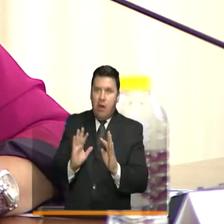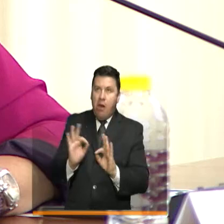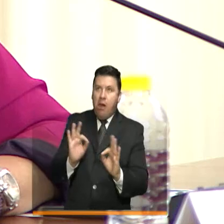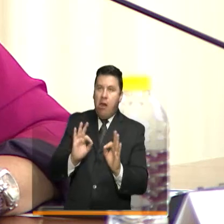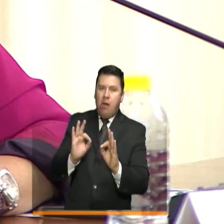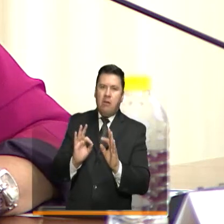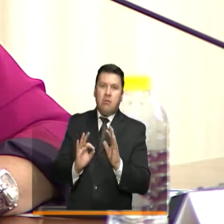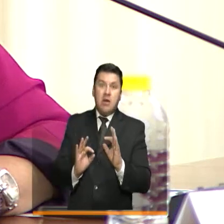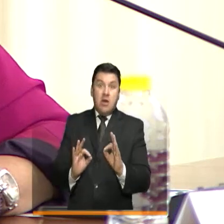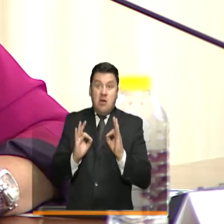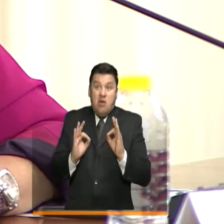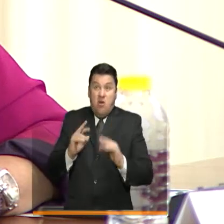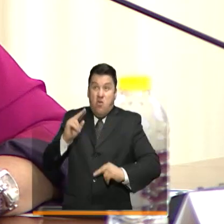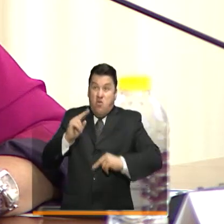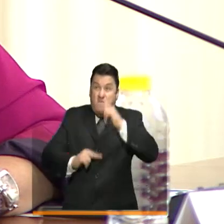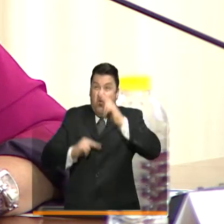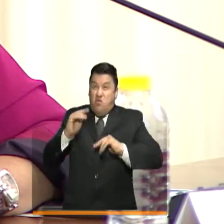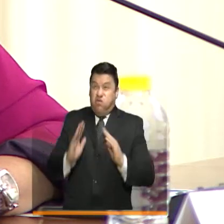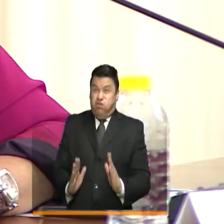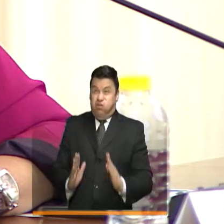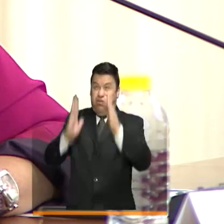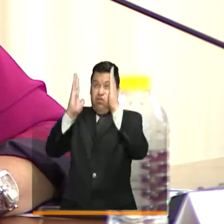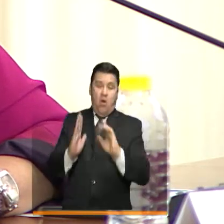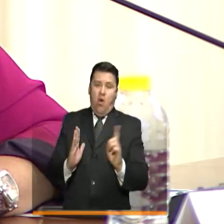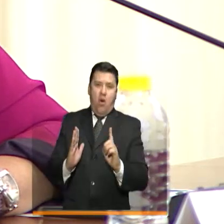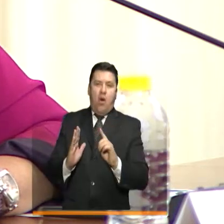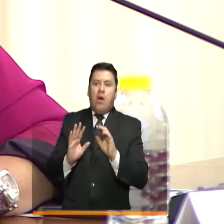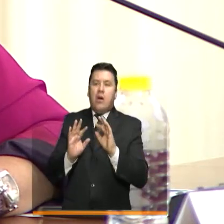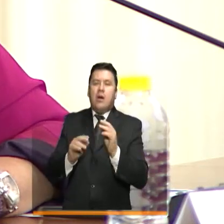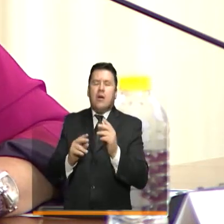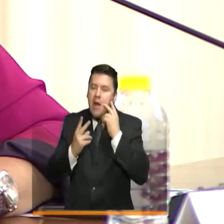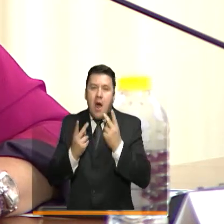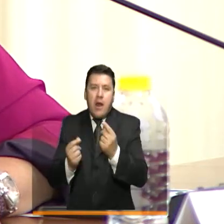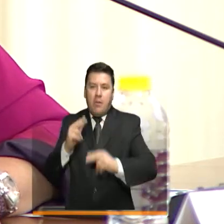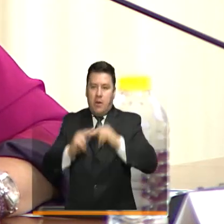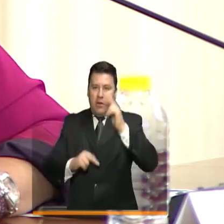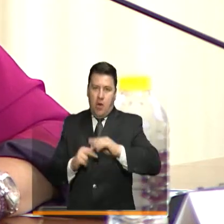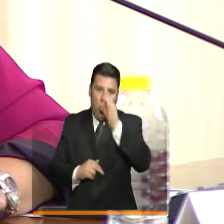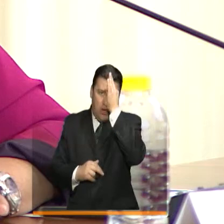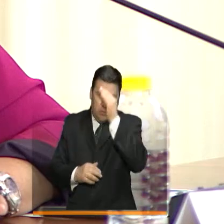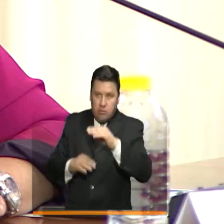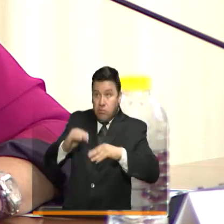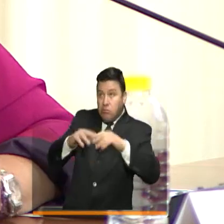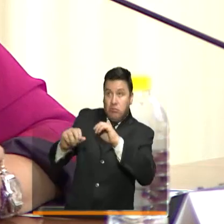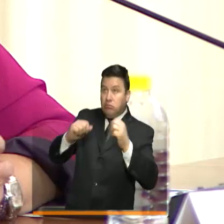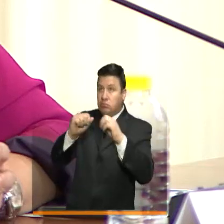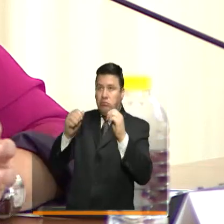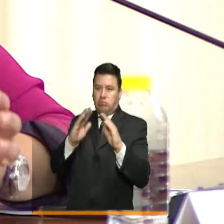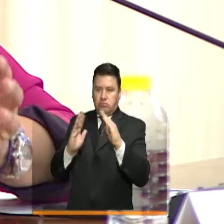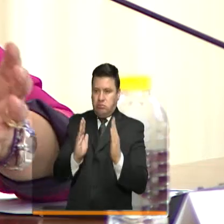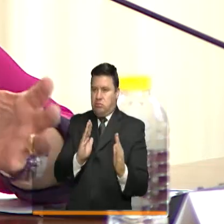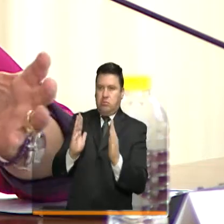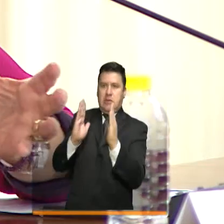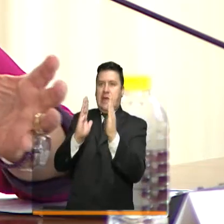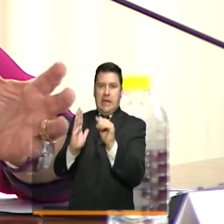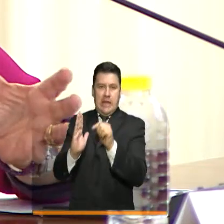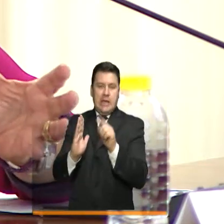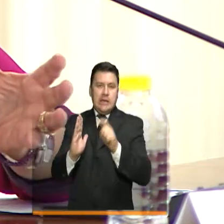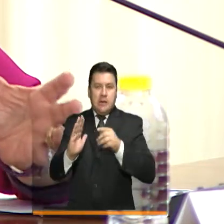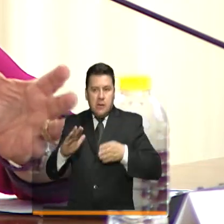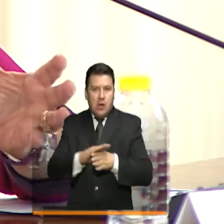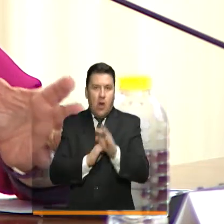ser de baja o de alta complejidad según se necesite en los sitios. Pero la idea es poder tener esos